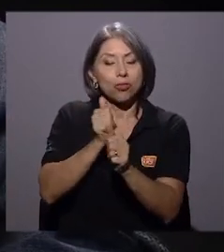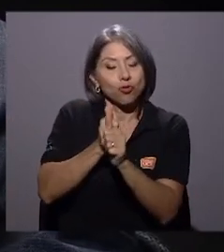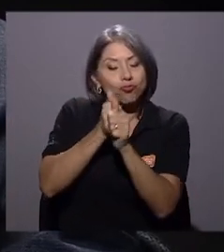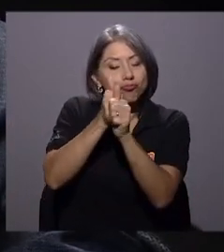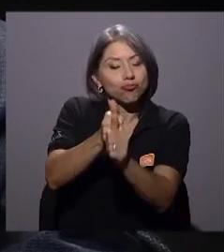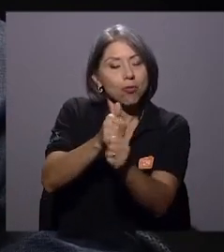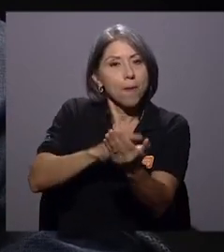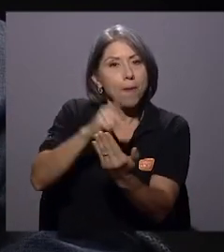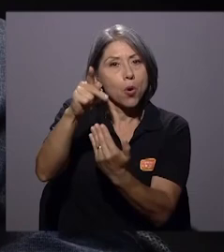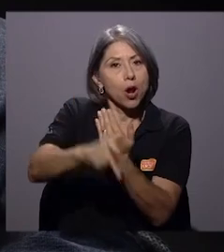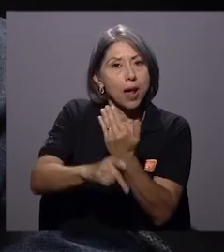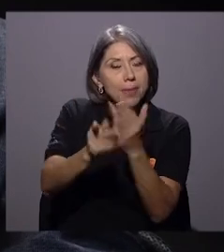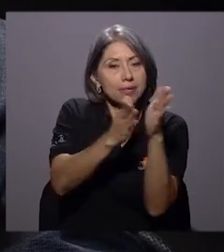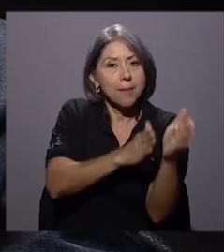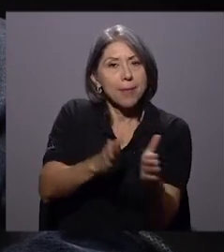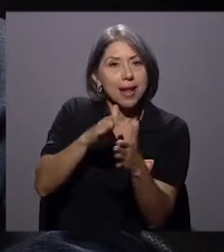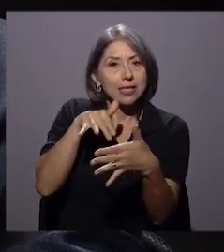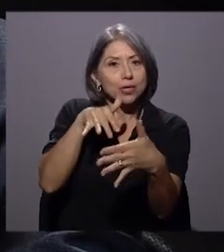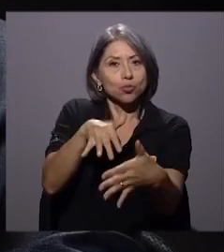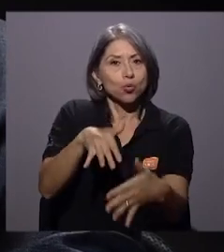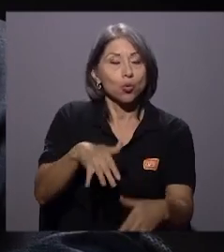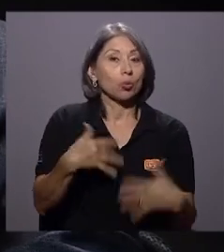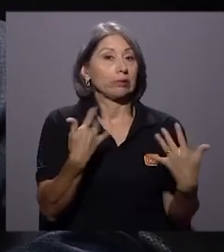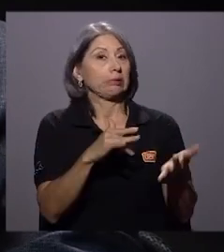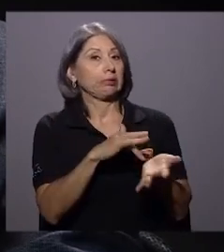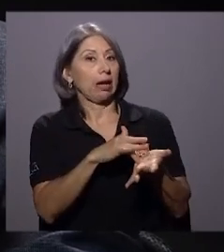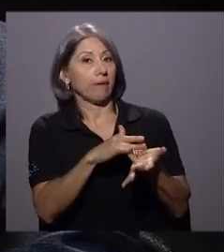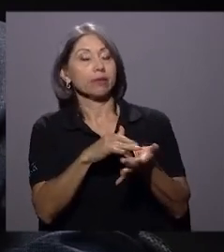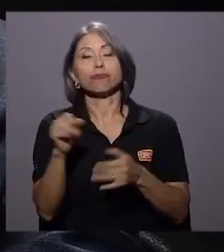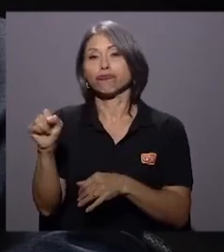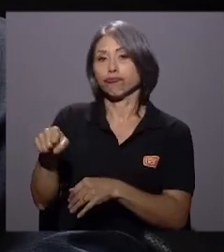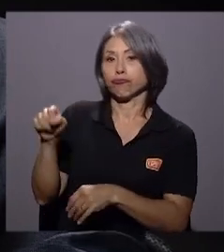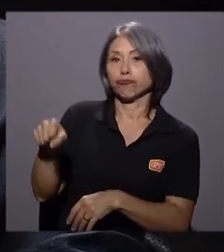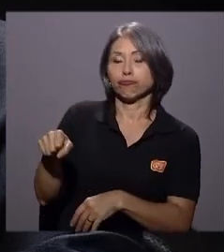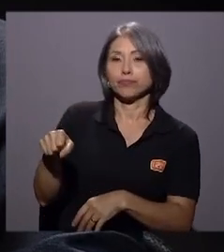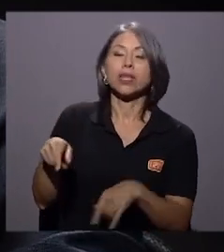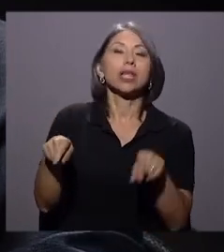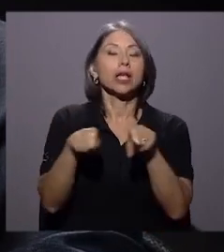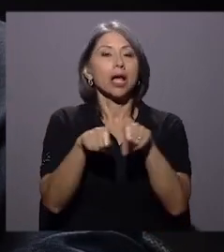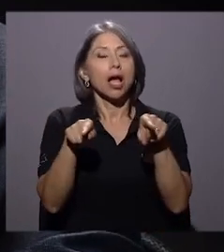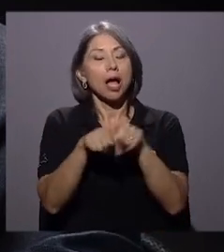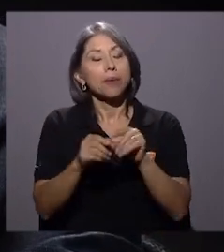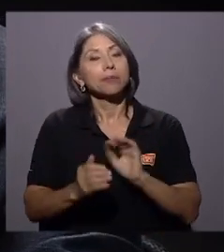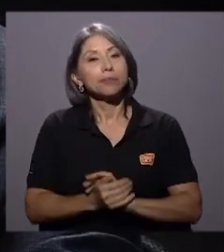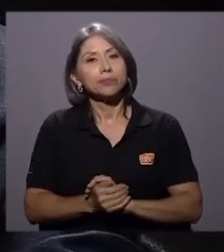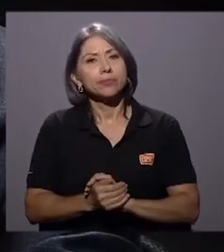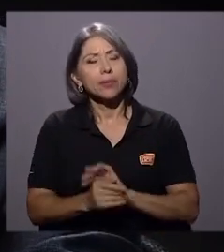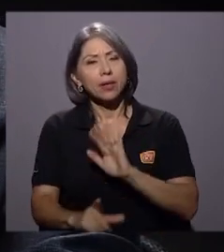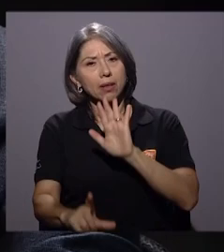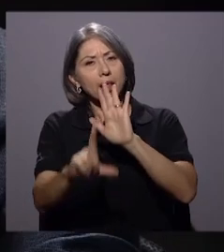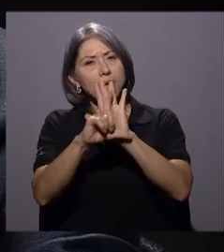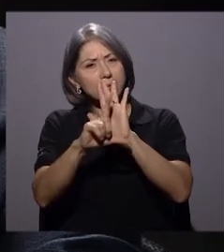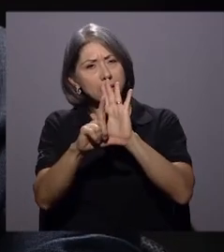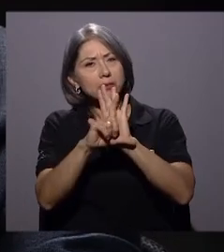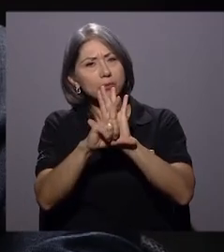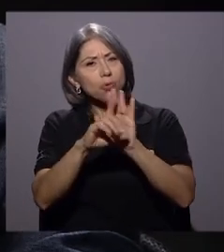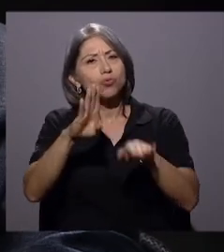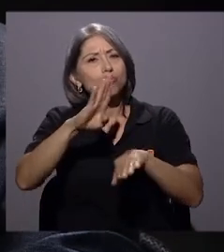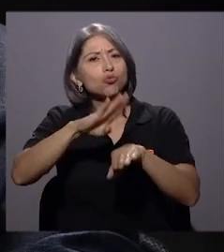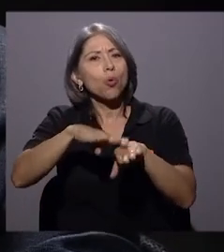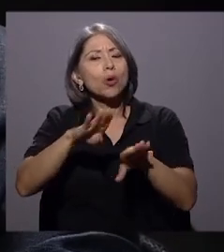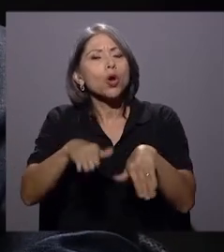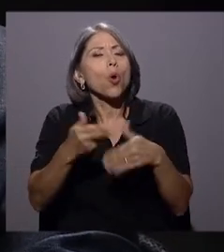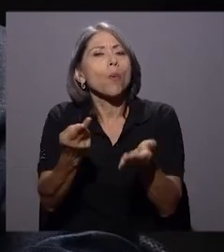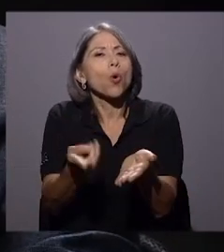programas de estudio. Grave. Claro, muy grave. Y después de ello, la legislación sobre contratación de